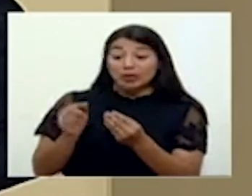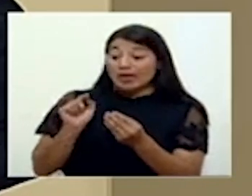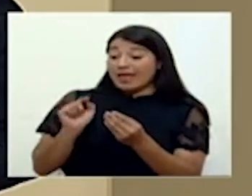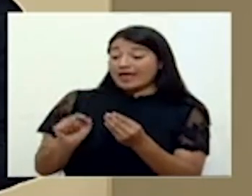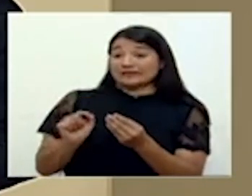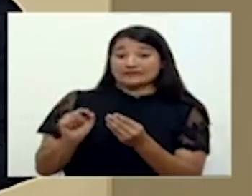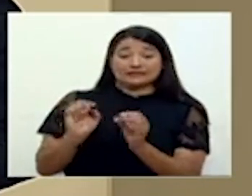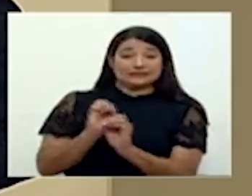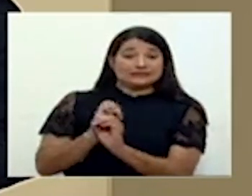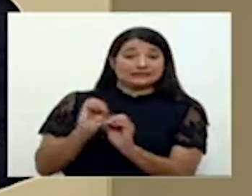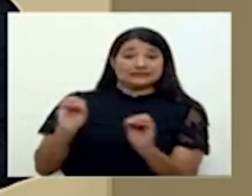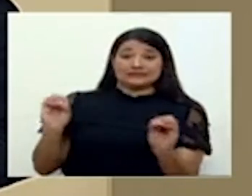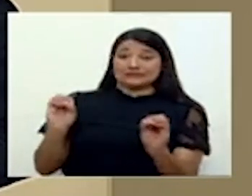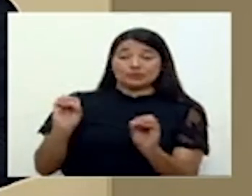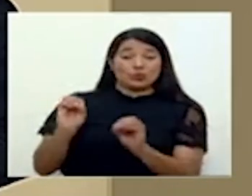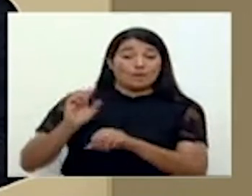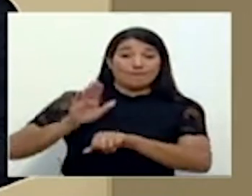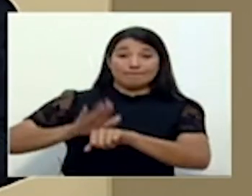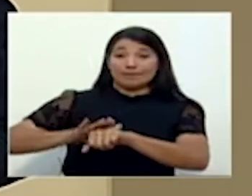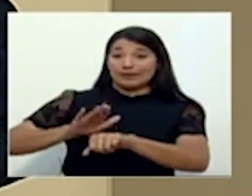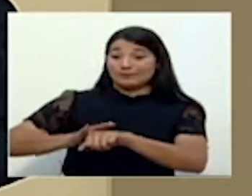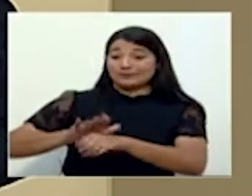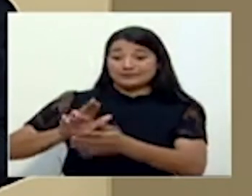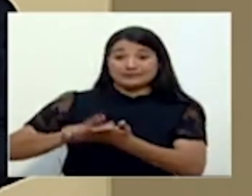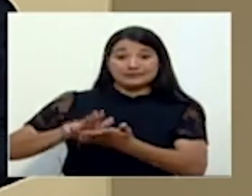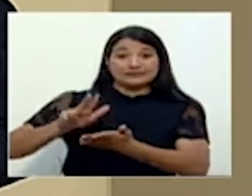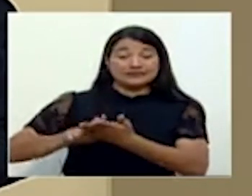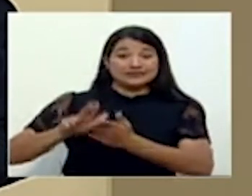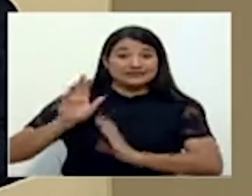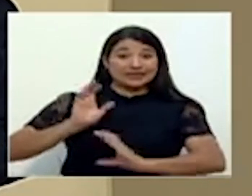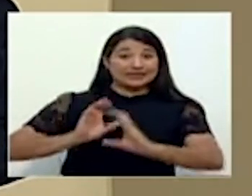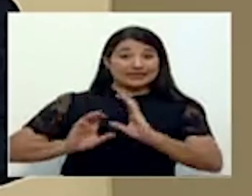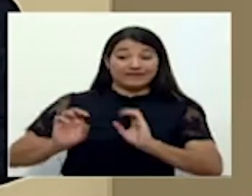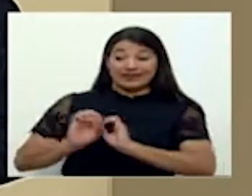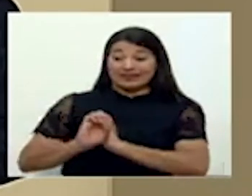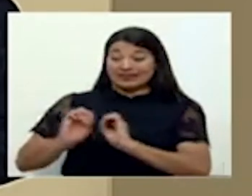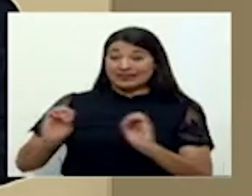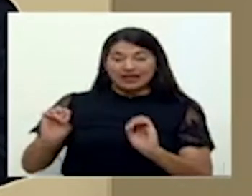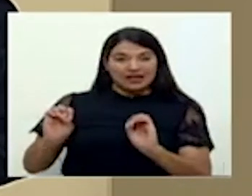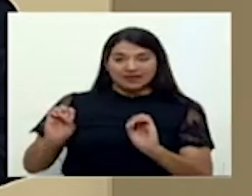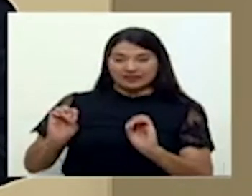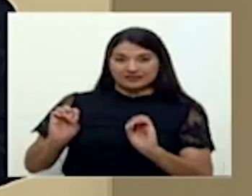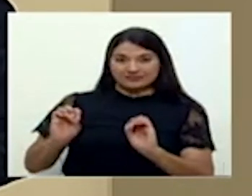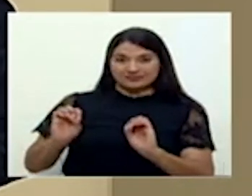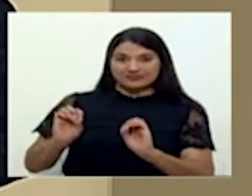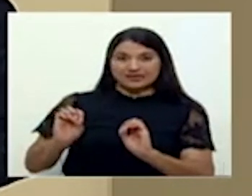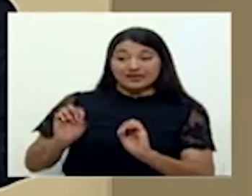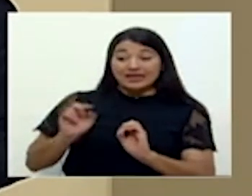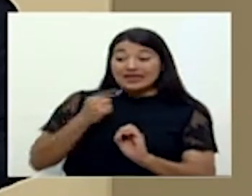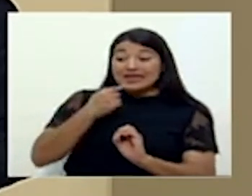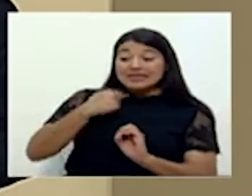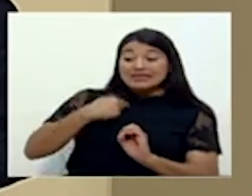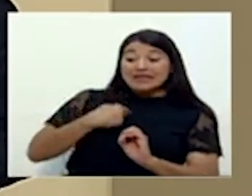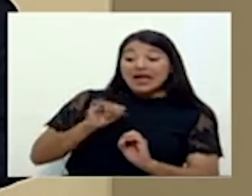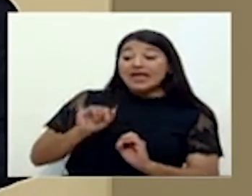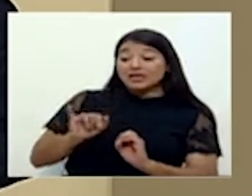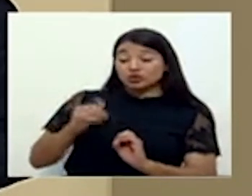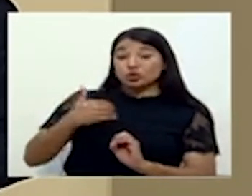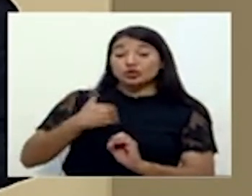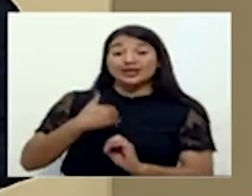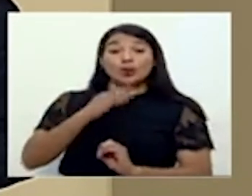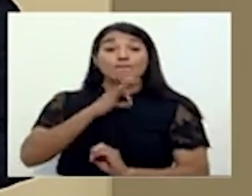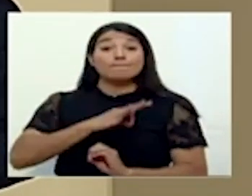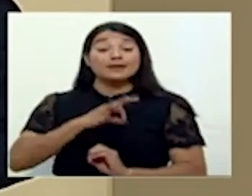ningún aval científico, ningún respaldo que nos diga que eso tiene un beneficio claro.